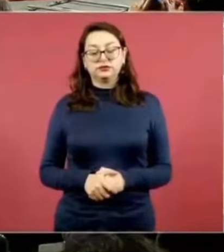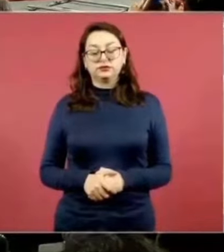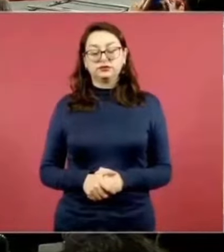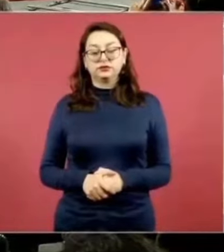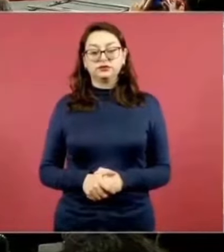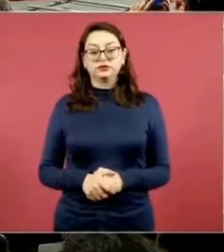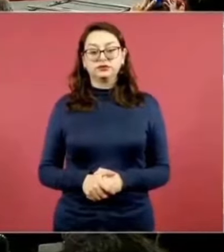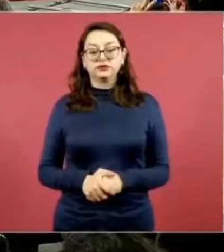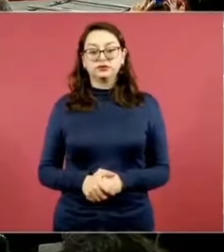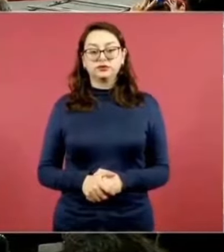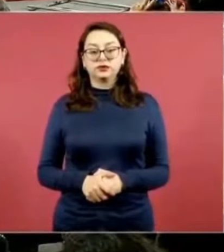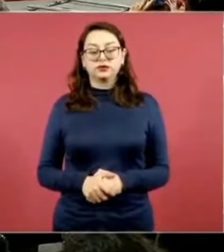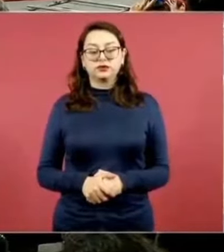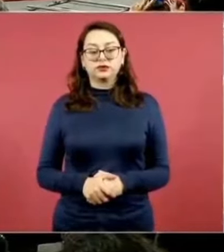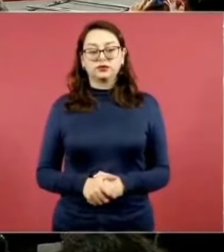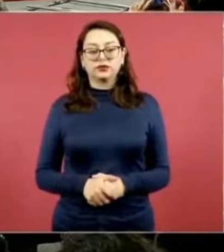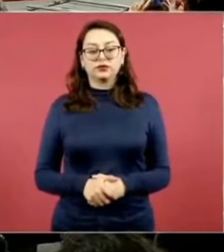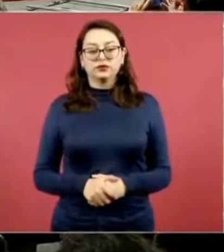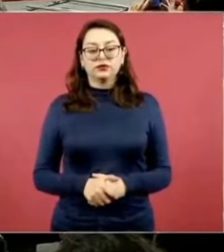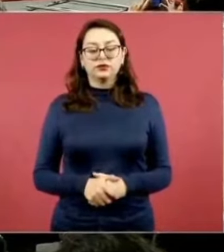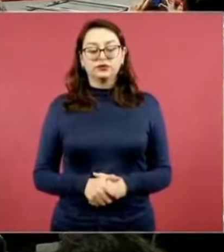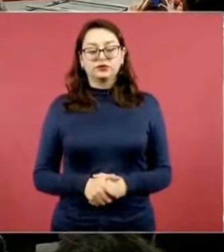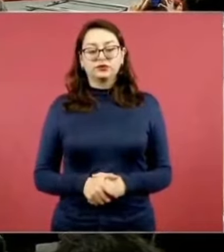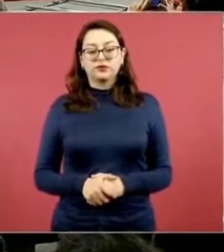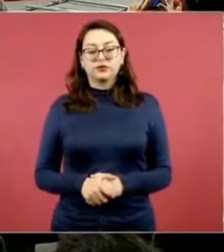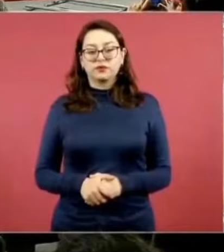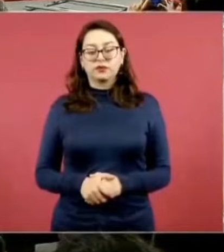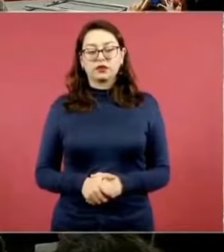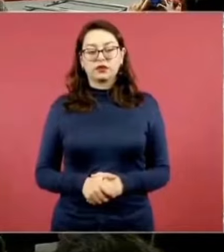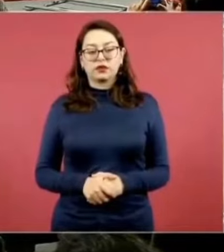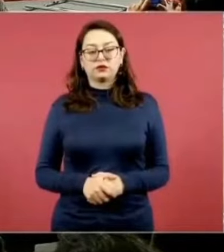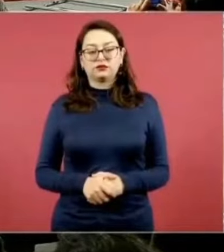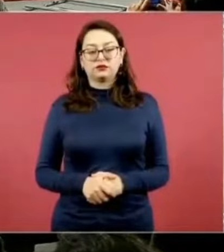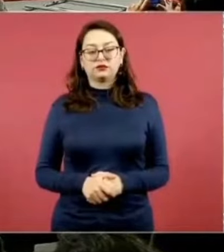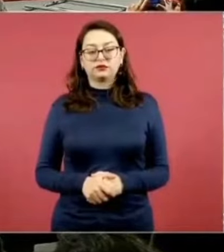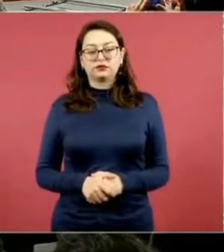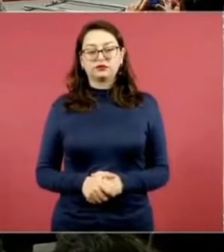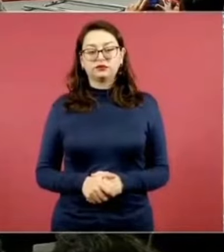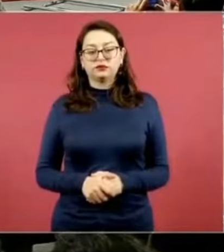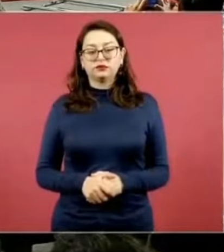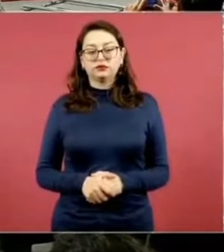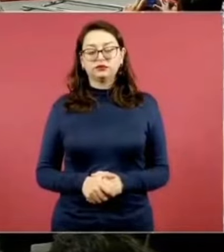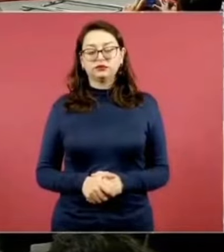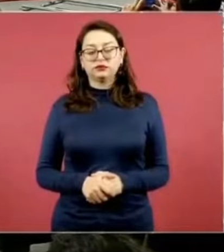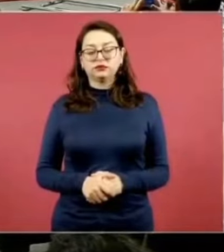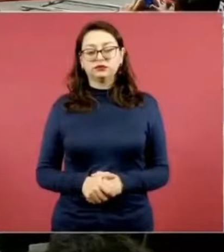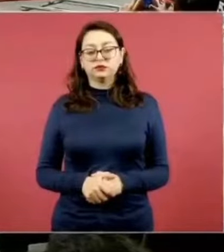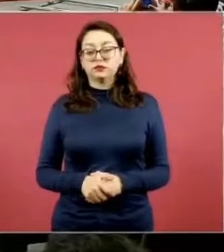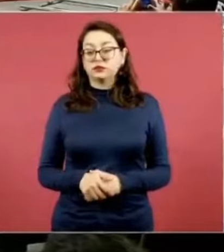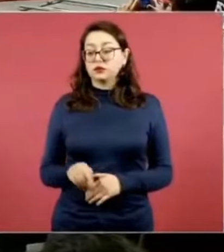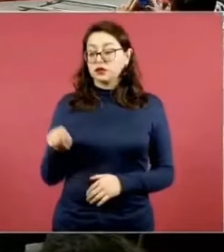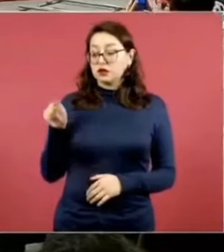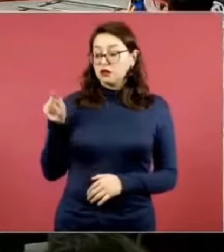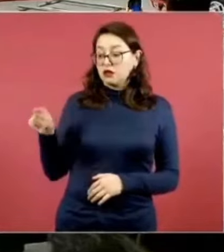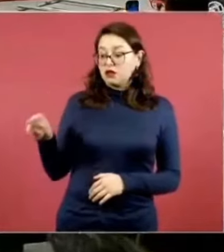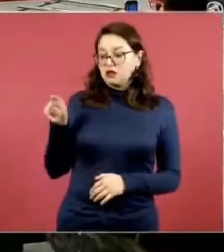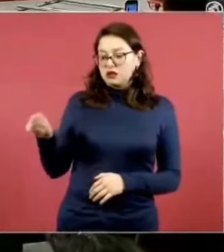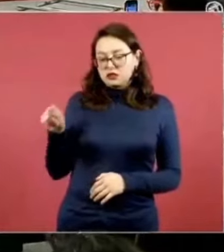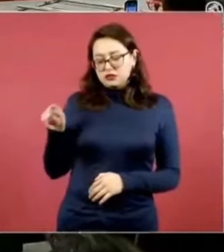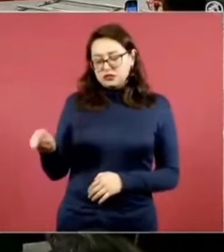con muy corteses palabras el héroe del nuevo mundo